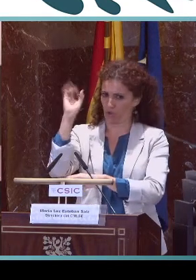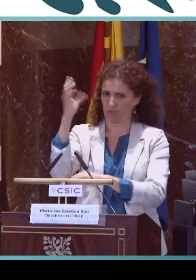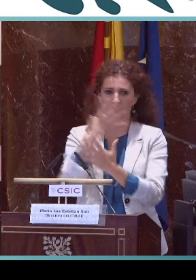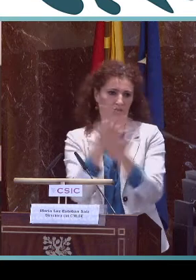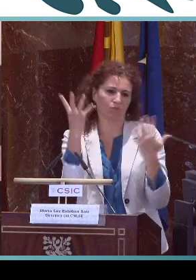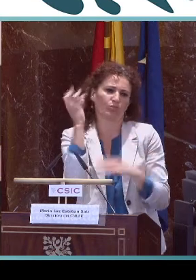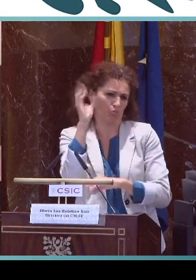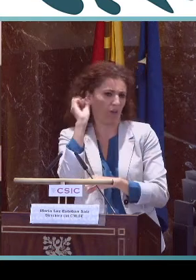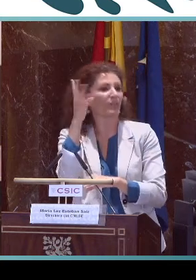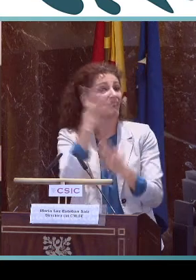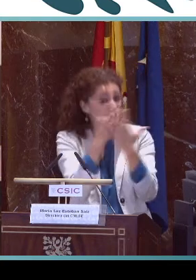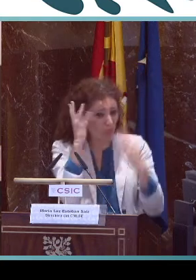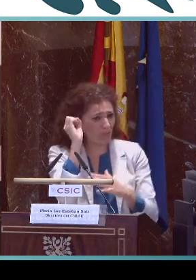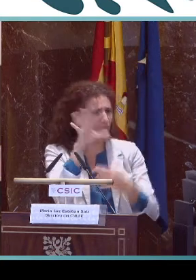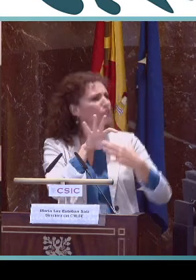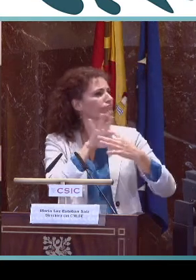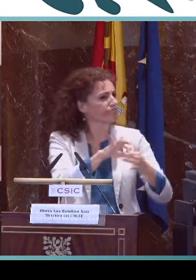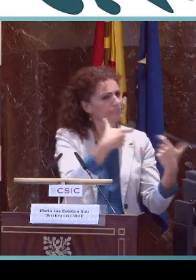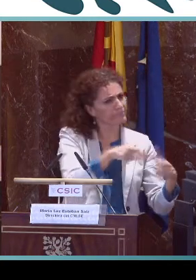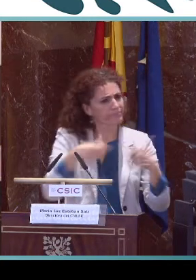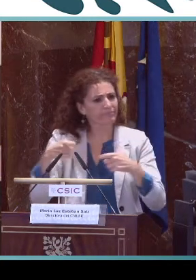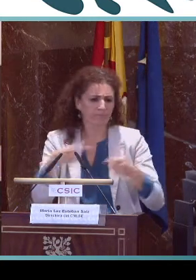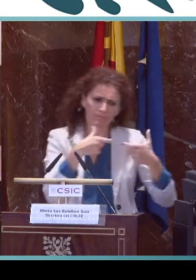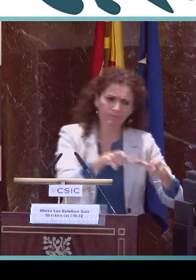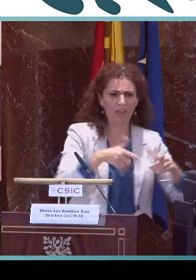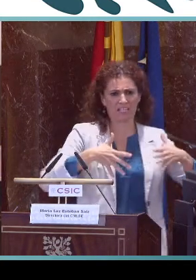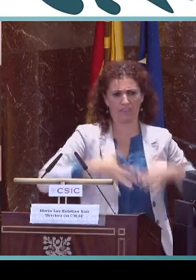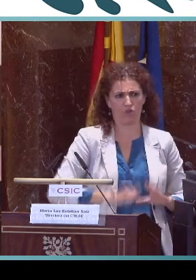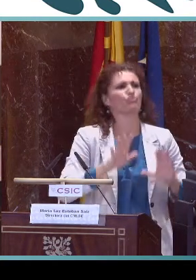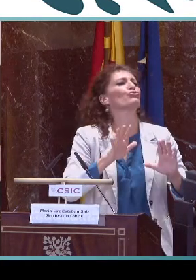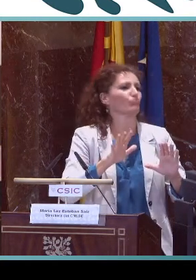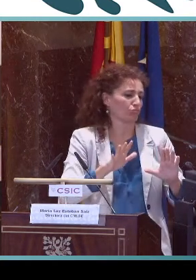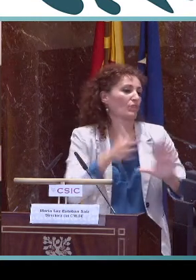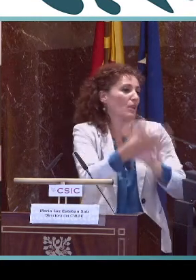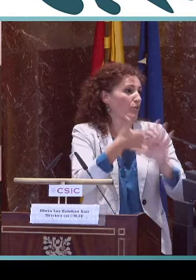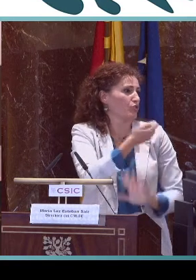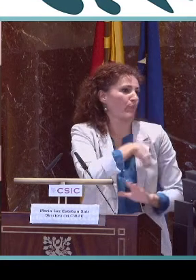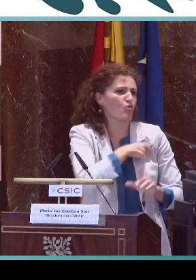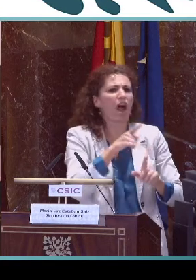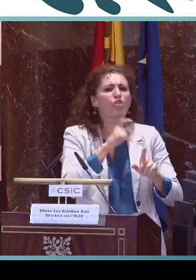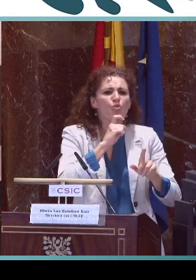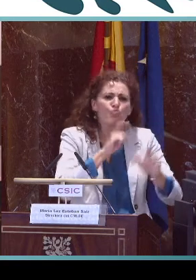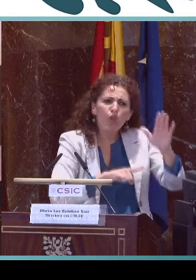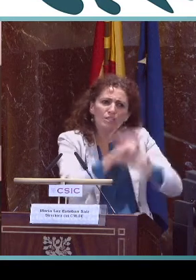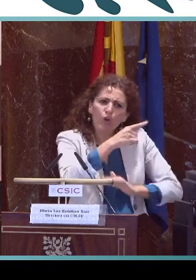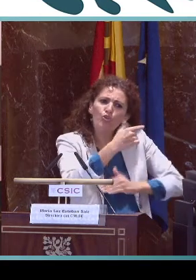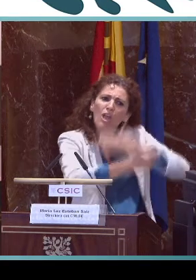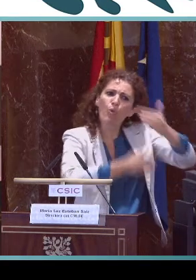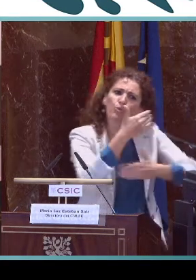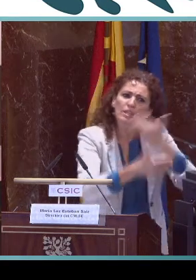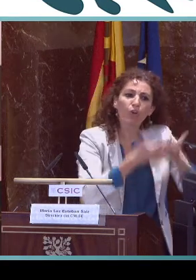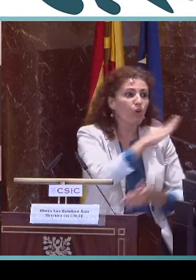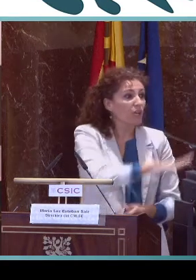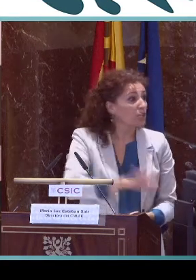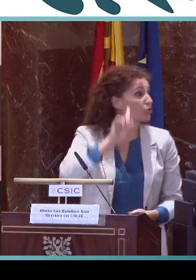del mismo modo contamos con 19 comunicaciones, centradas en las tres líneas principales de este Congreso, adquisición de la